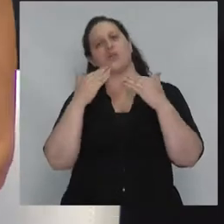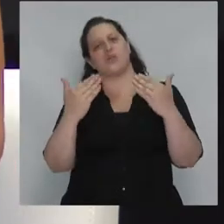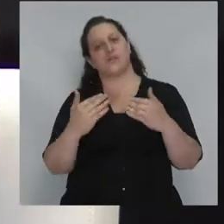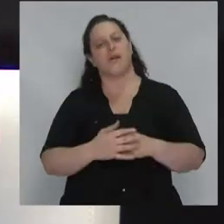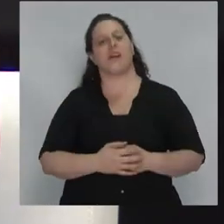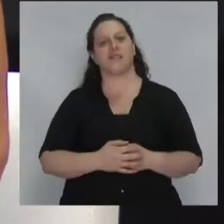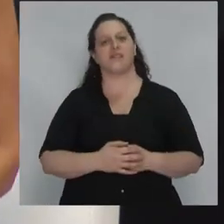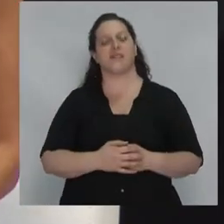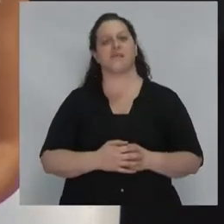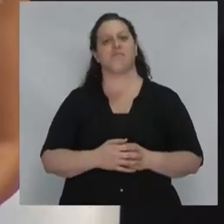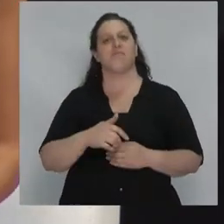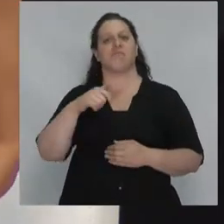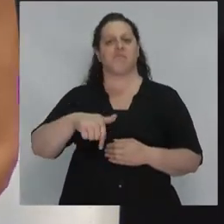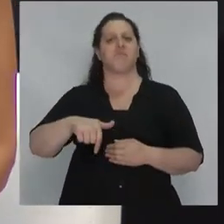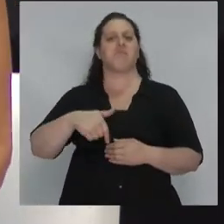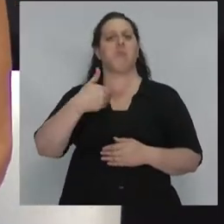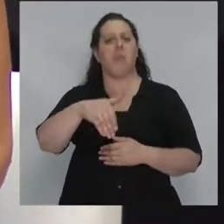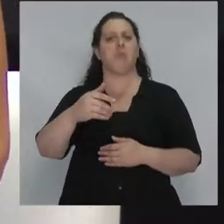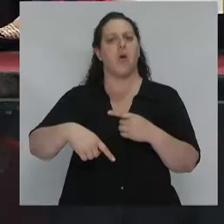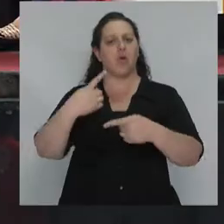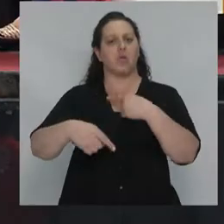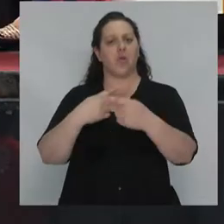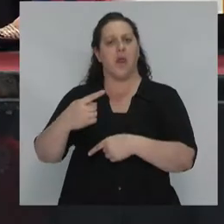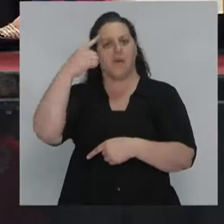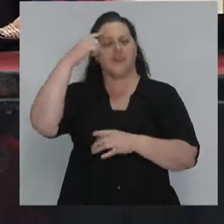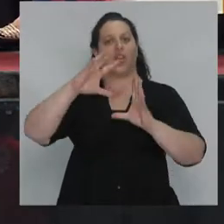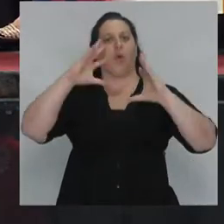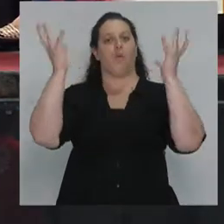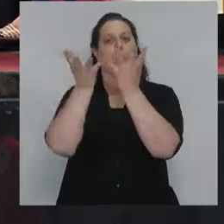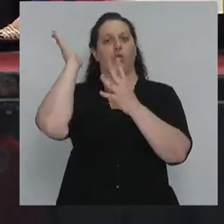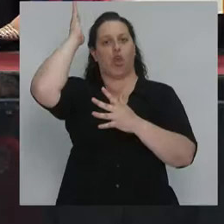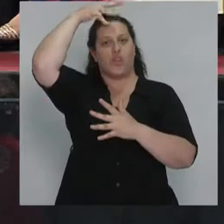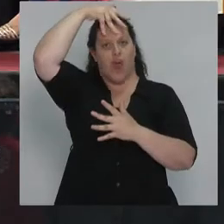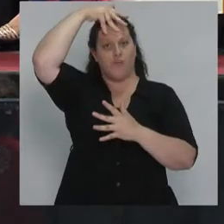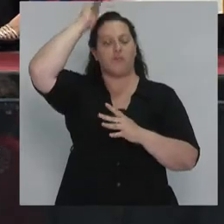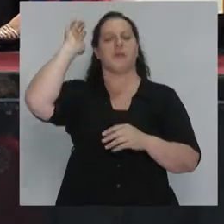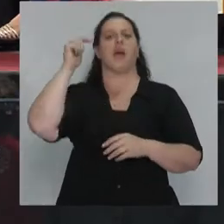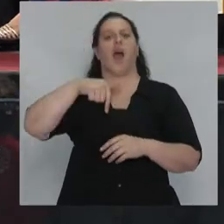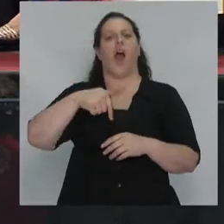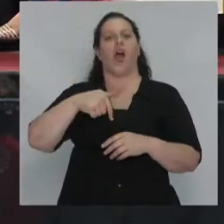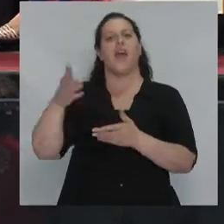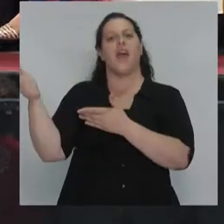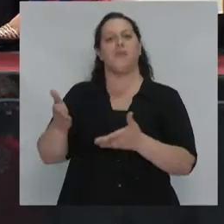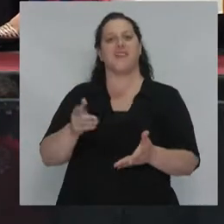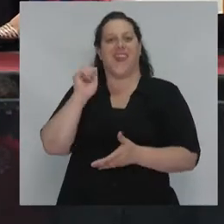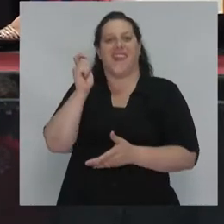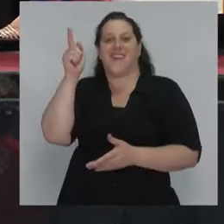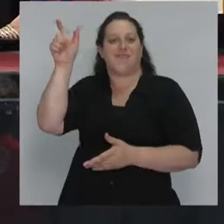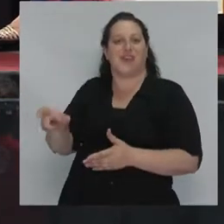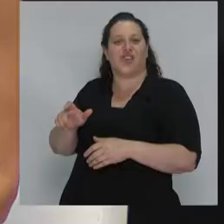Vamos a seguir pensando el mundo Trump y ahora lo vamos a invitar a un amigo de Claxo,